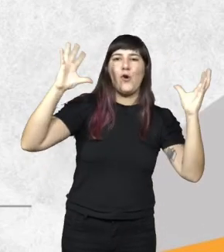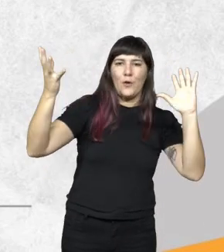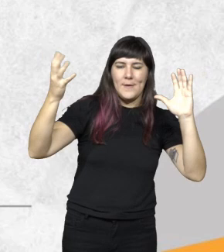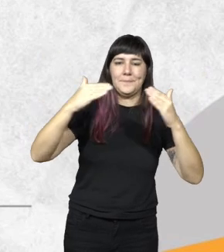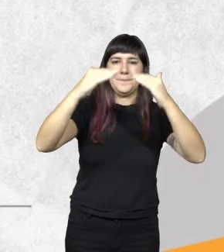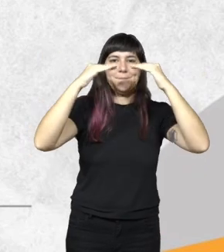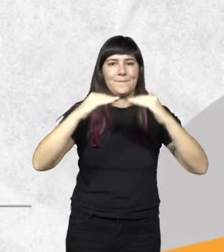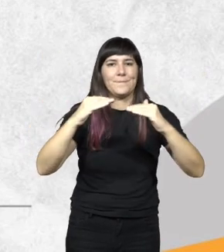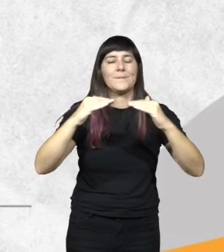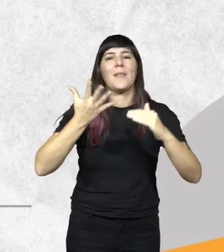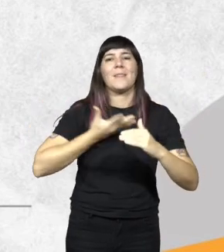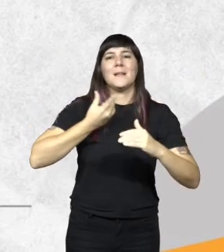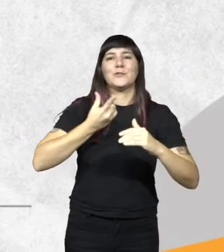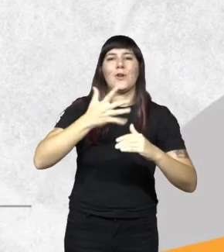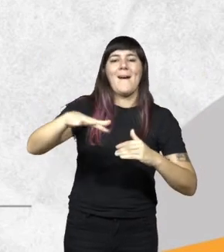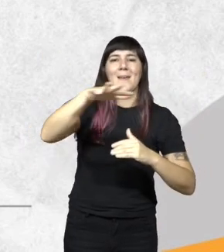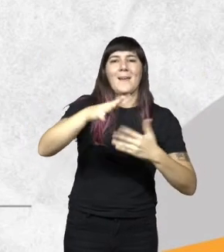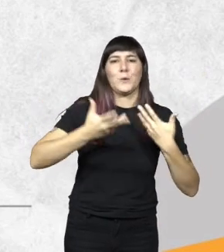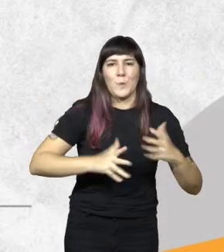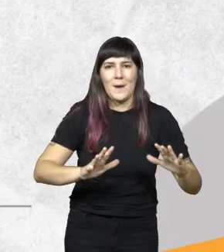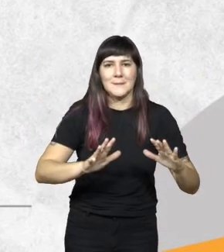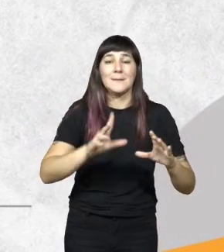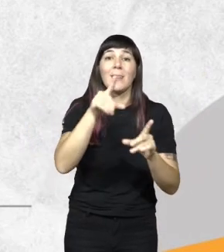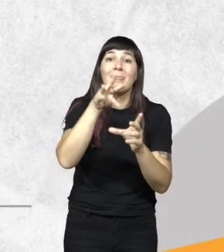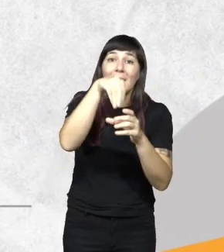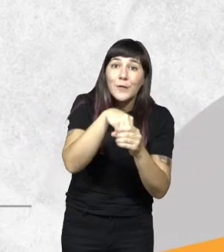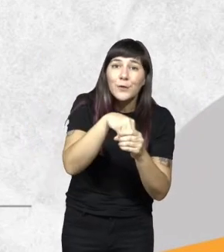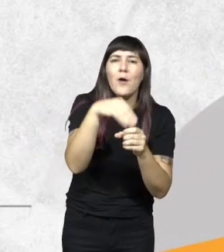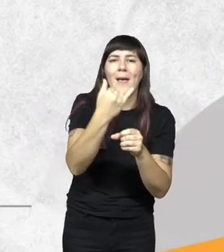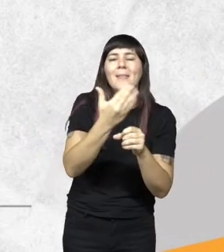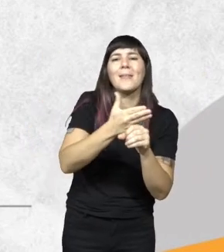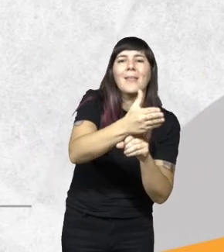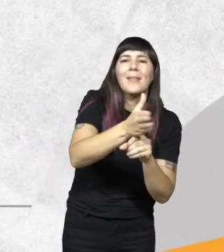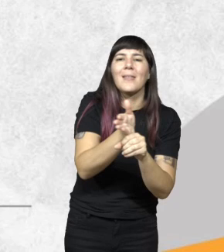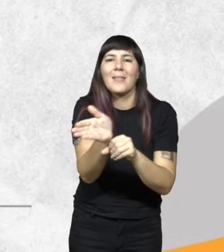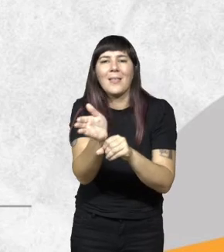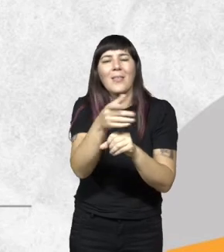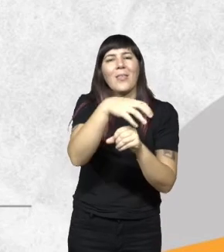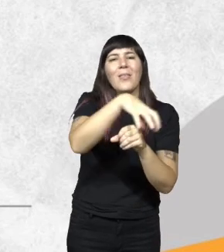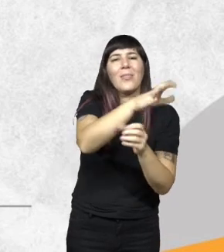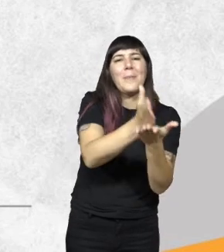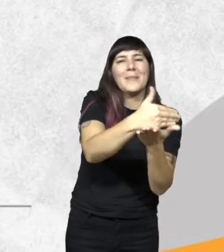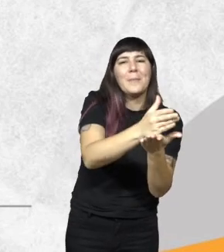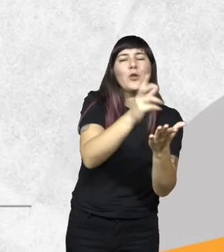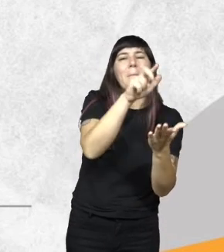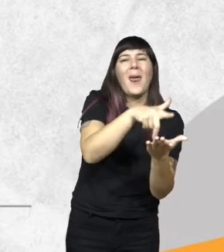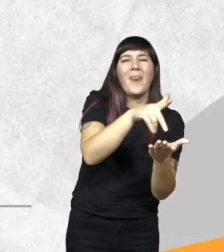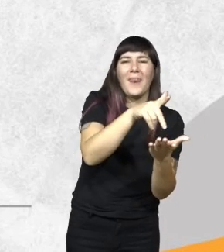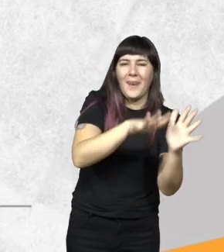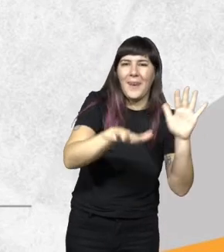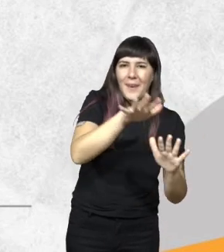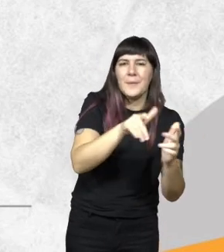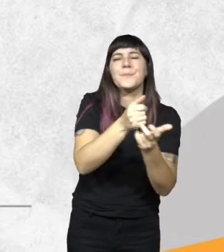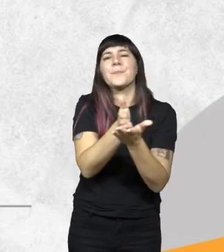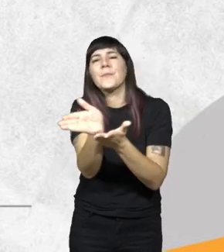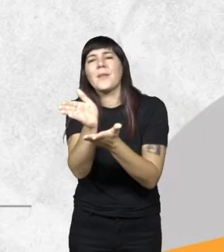tenemos la dirección de áreas naturales protegidas y dentro de ella tenemos dos departamentos que son el departamento de planificación y el otro